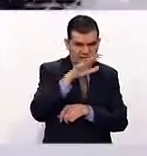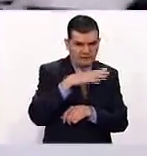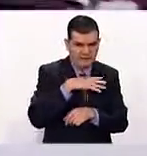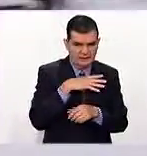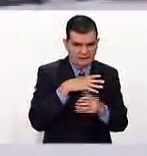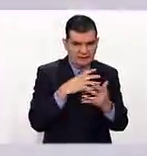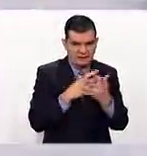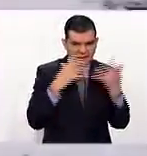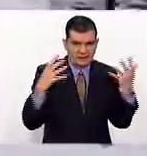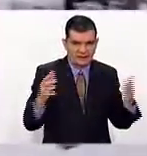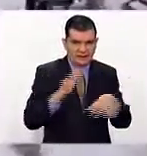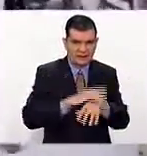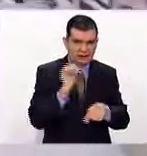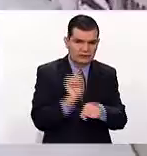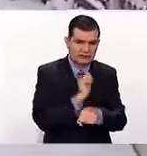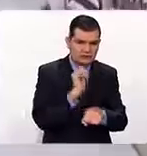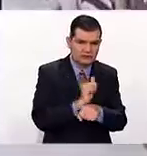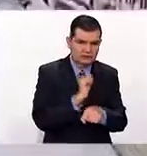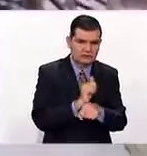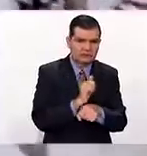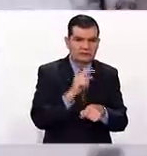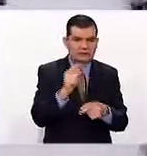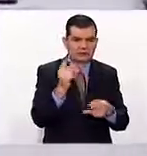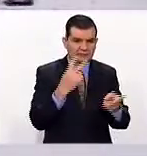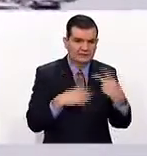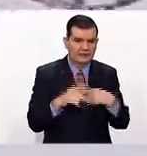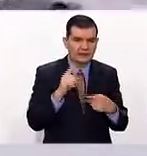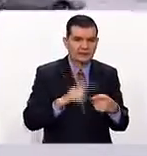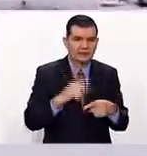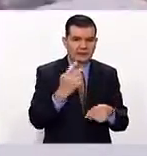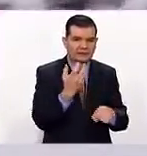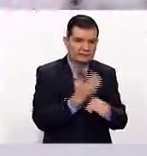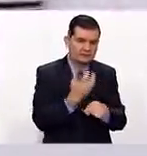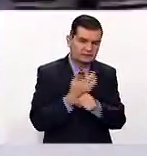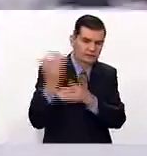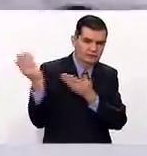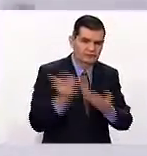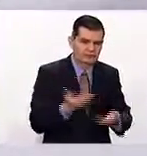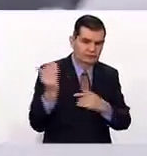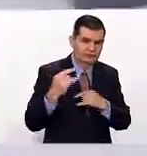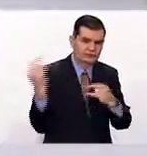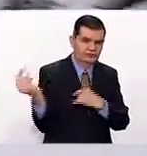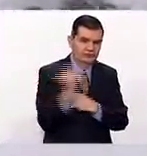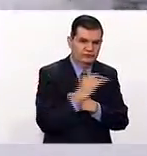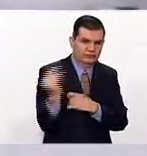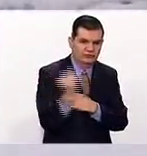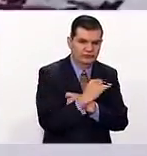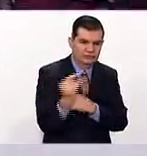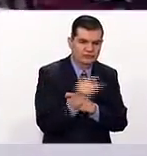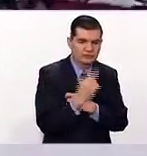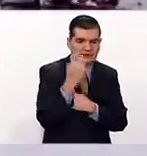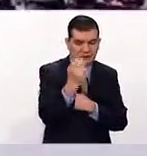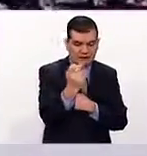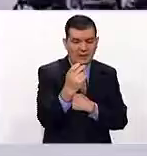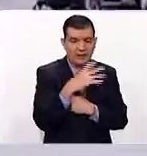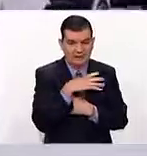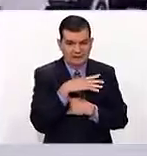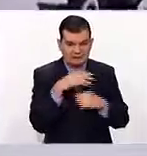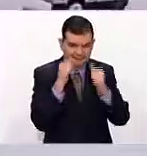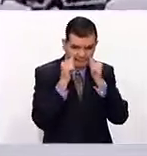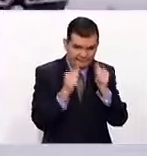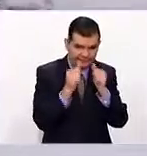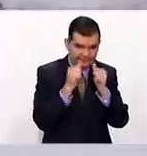grande de vehículos que vienen de Estados Unidos. Entonces, ahí nosotros tenemos que